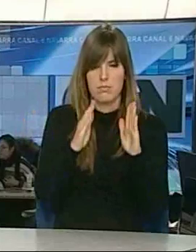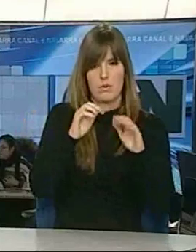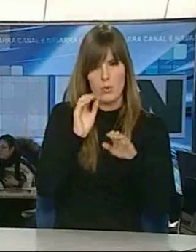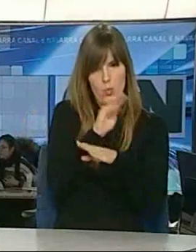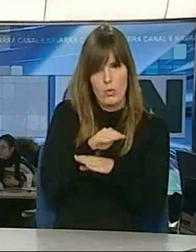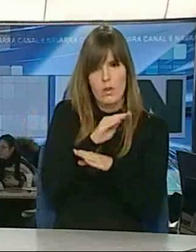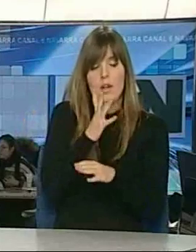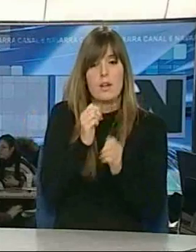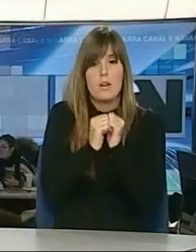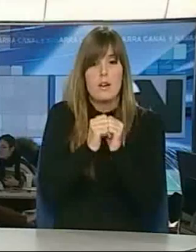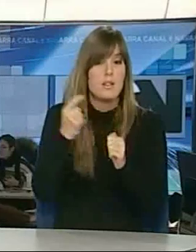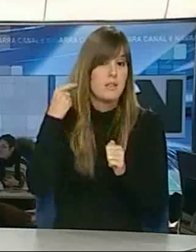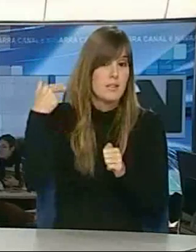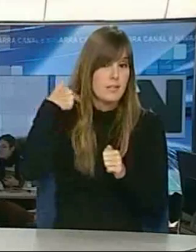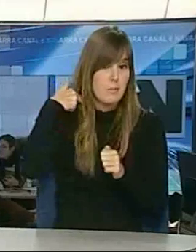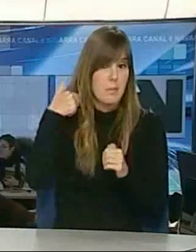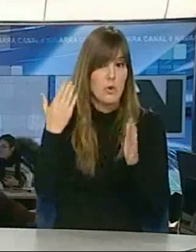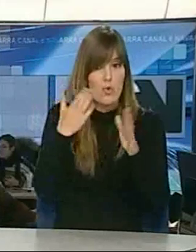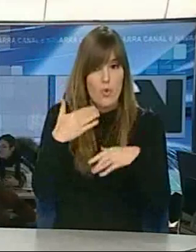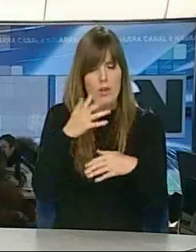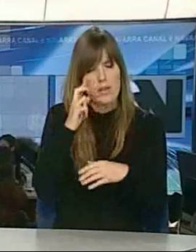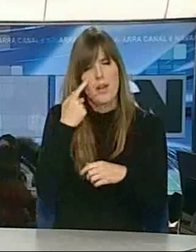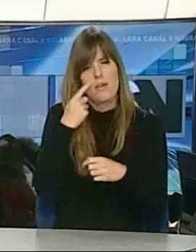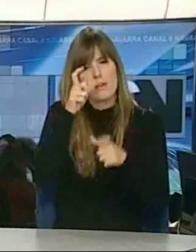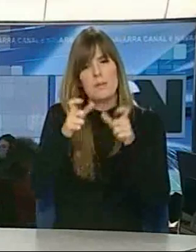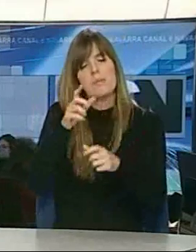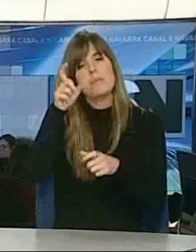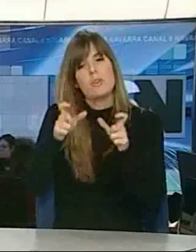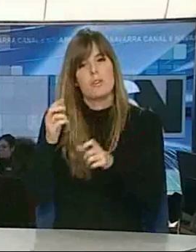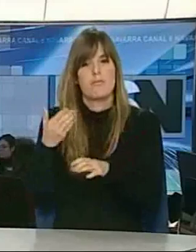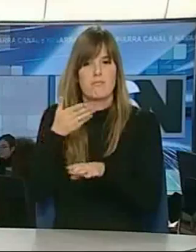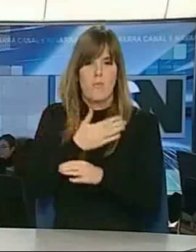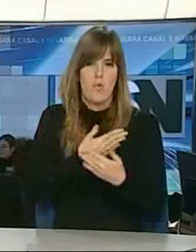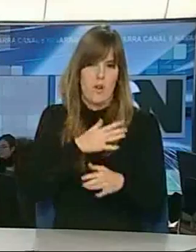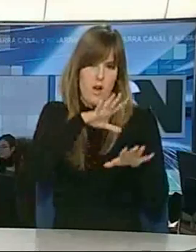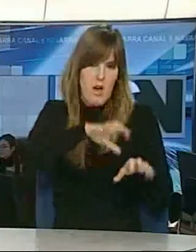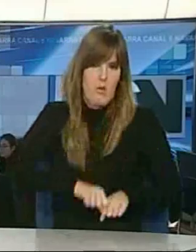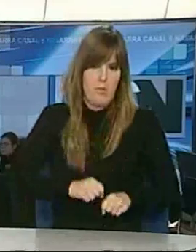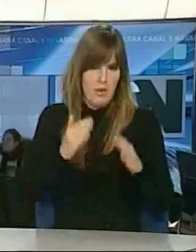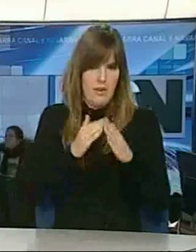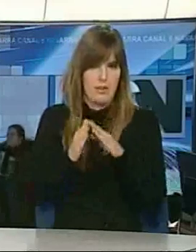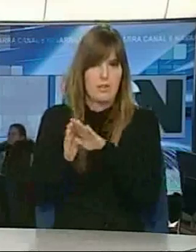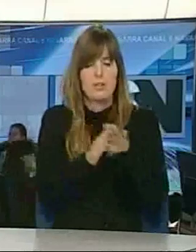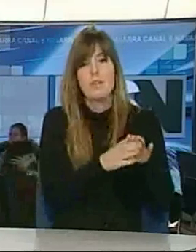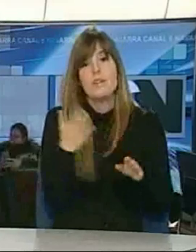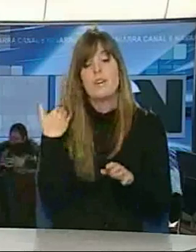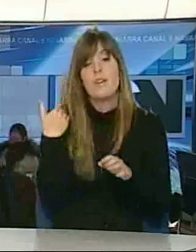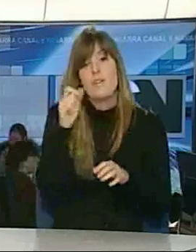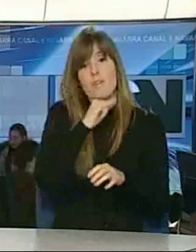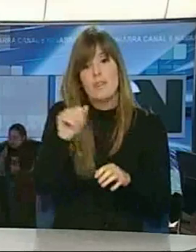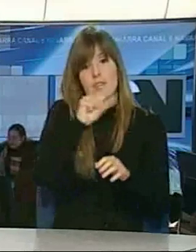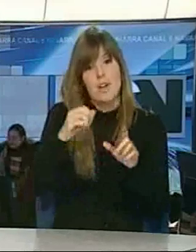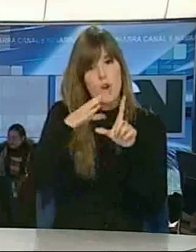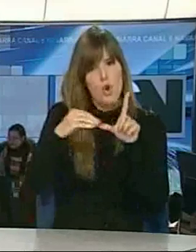a la espera de que lo vengan a adoptarlo. Es uno de los dos casos de abandono de animales producidos el pasado fin de semana en Lodosa. También encontraban unos